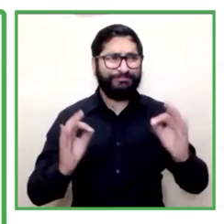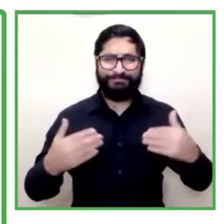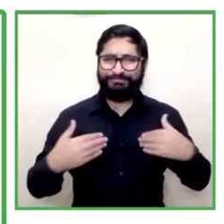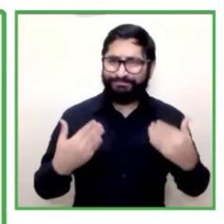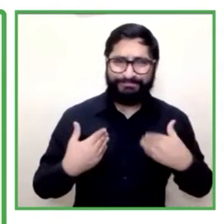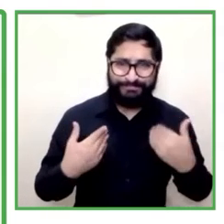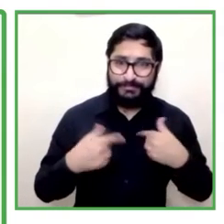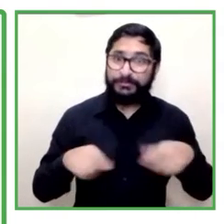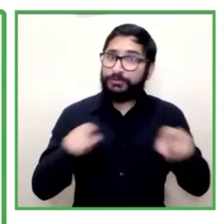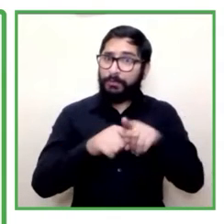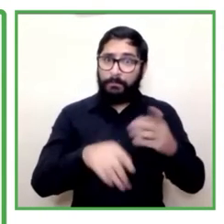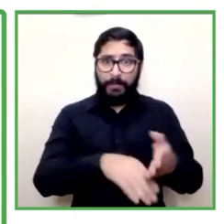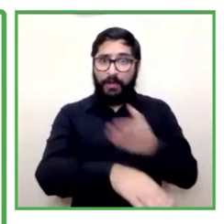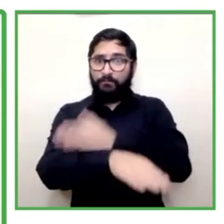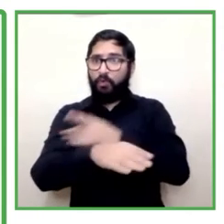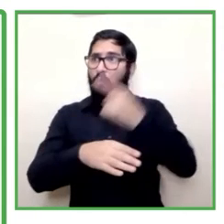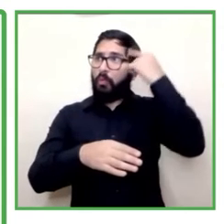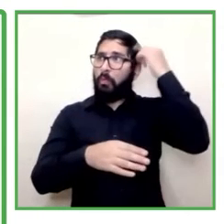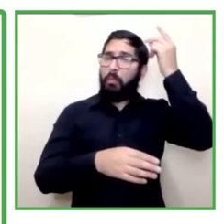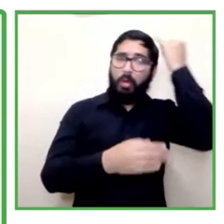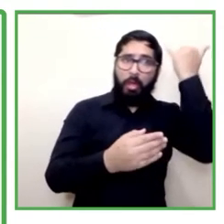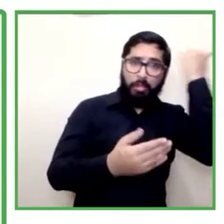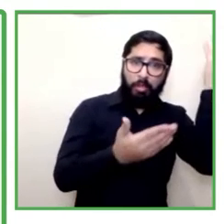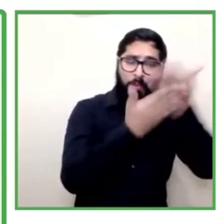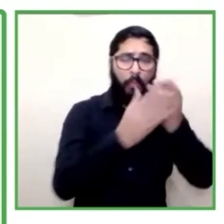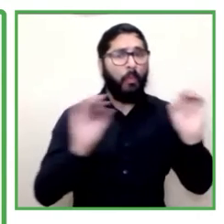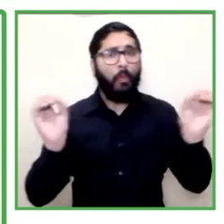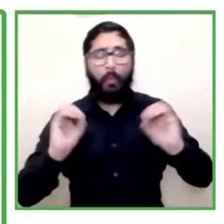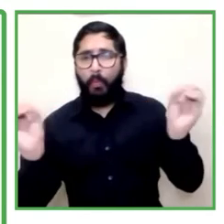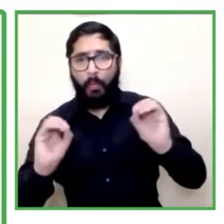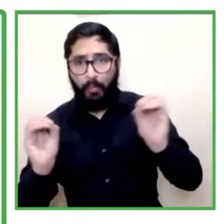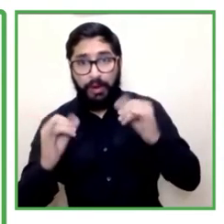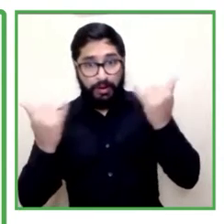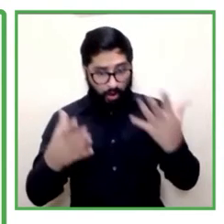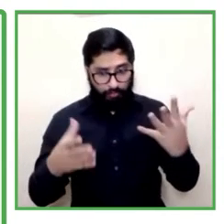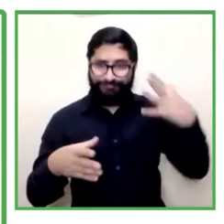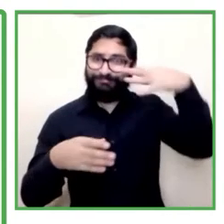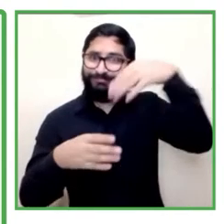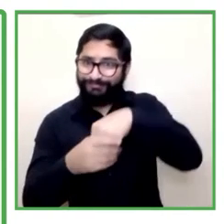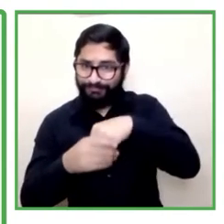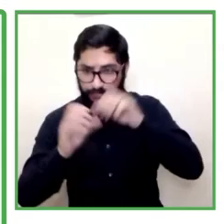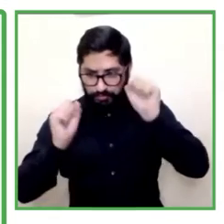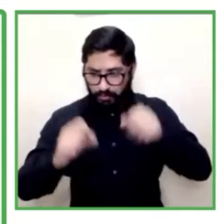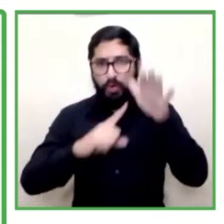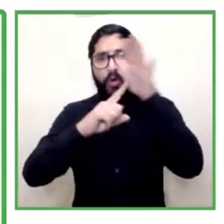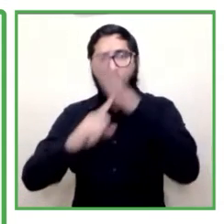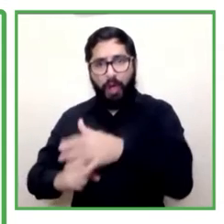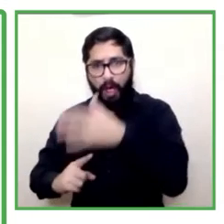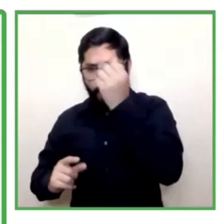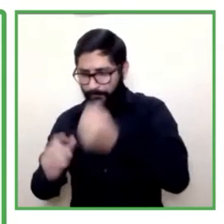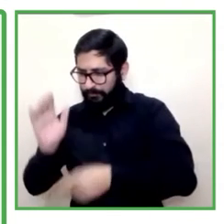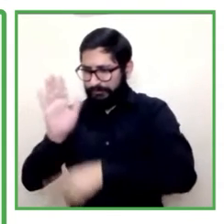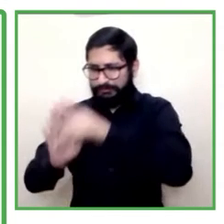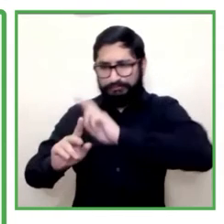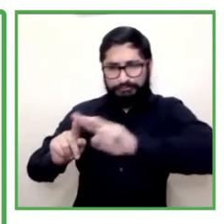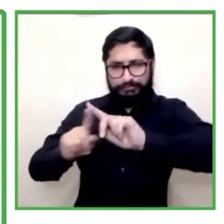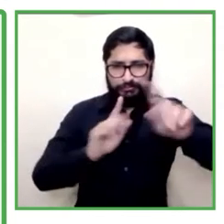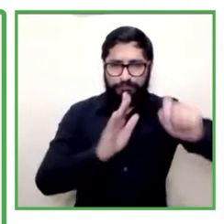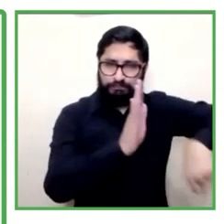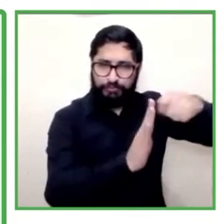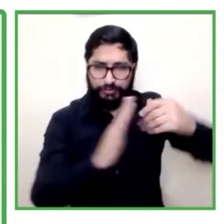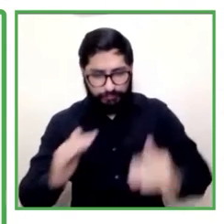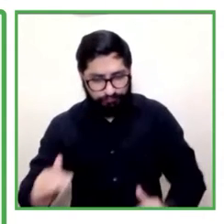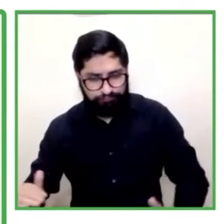discriminación, donde finalmente se piensa en el desarrollo integral del hombre y la sociedad? Y en este sentido además